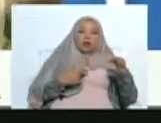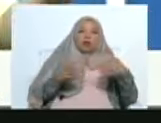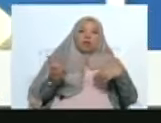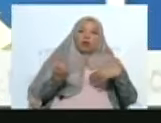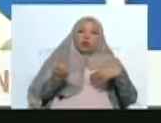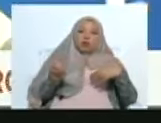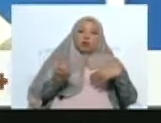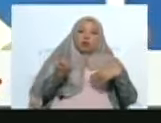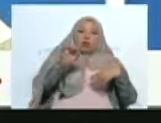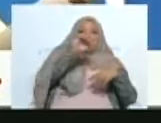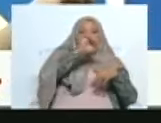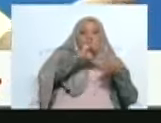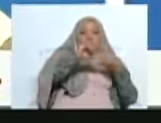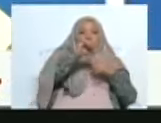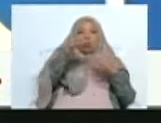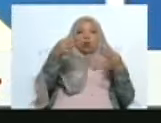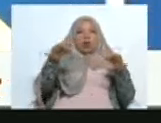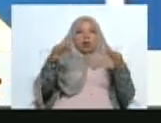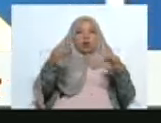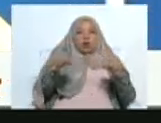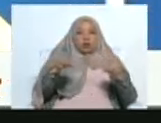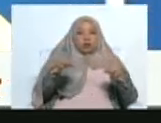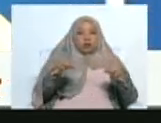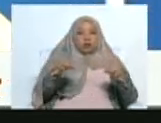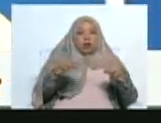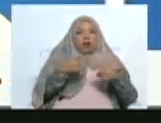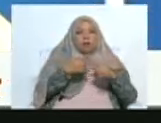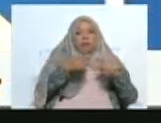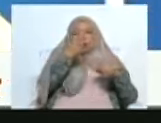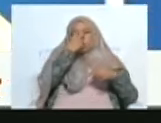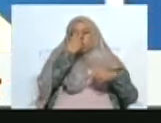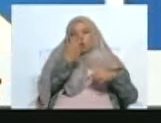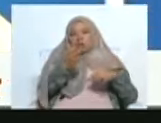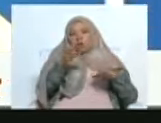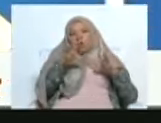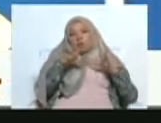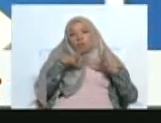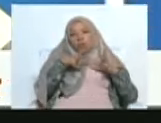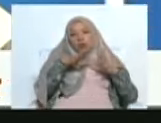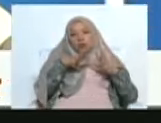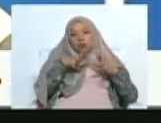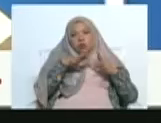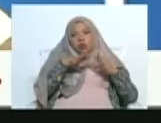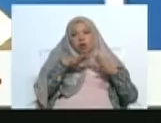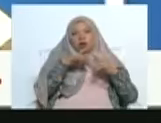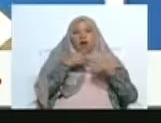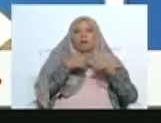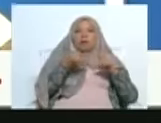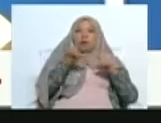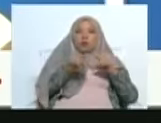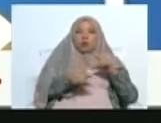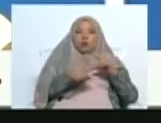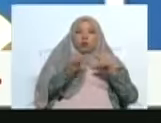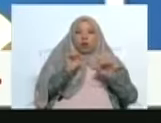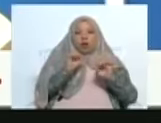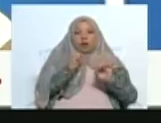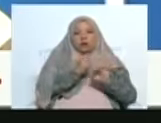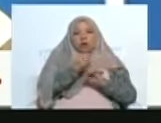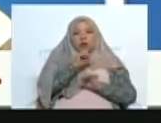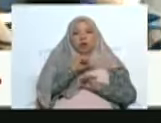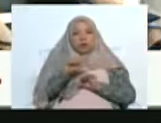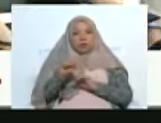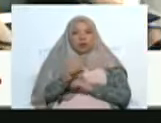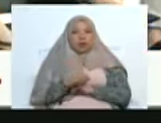y de la infraestructura turística que está creciendo de manera bastante contundente, sino que también se aprovechó esta semana